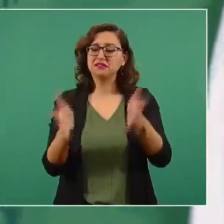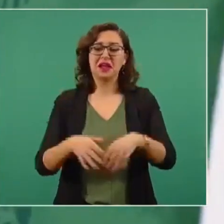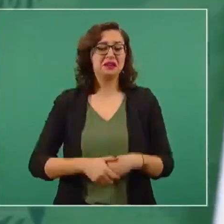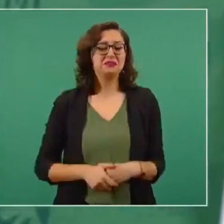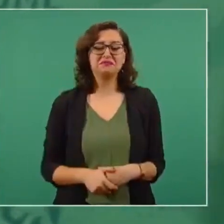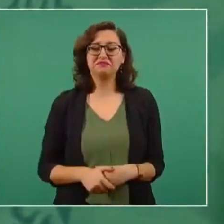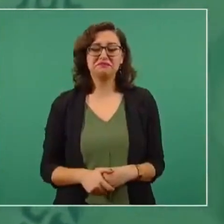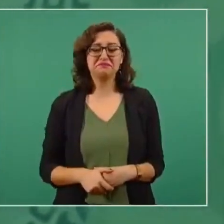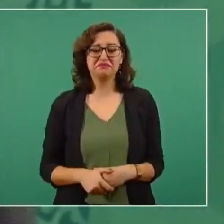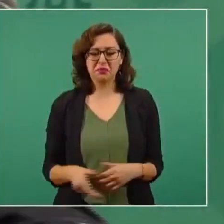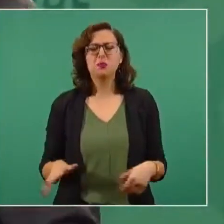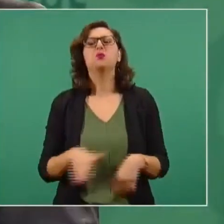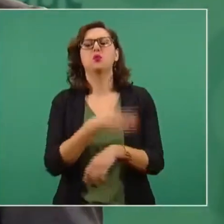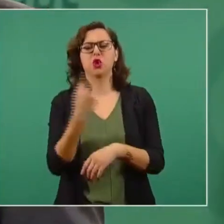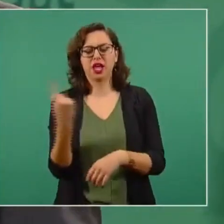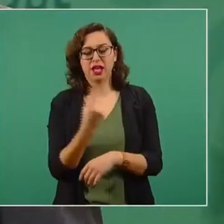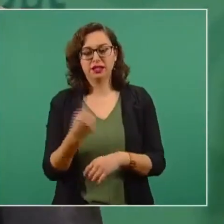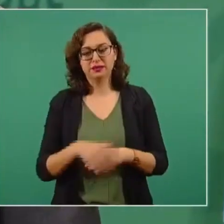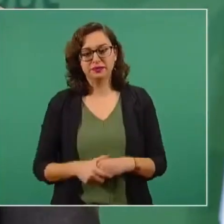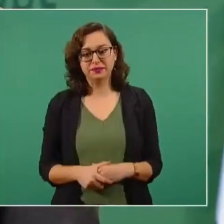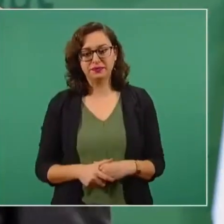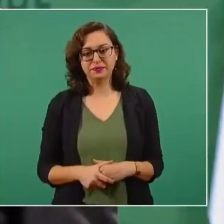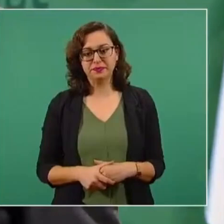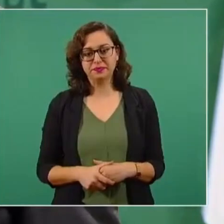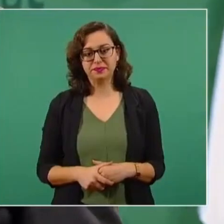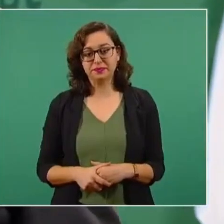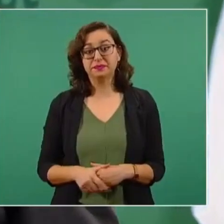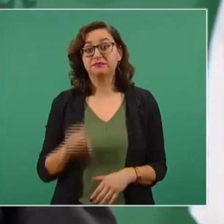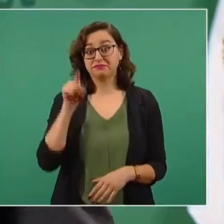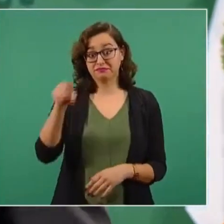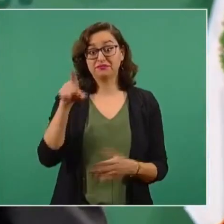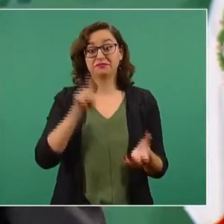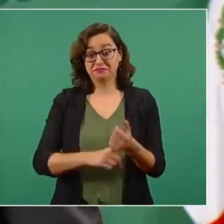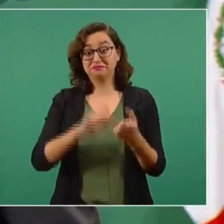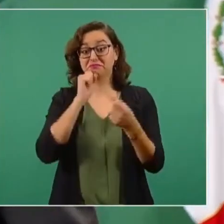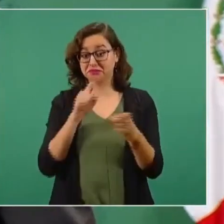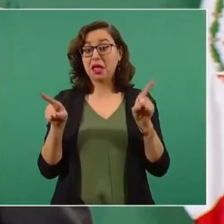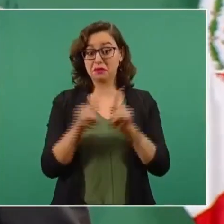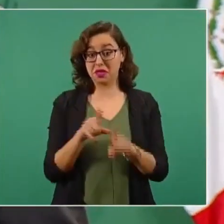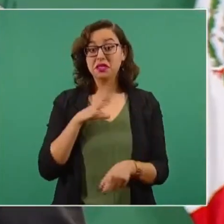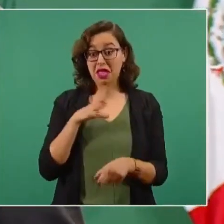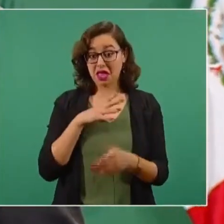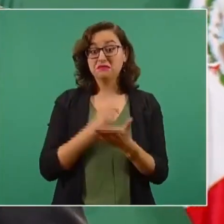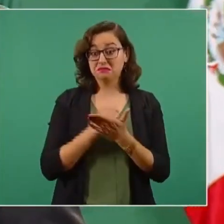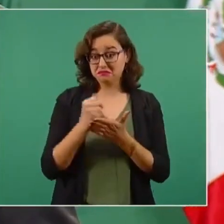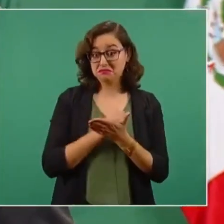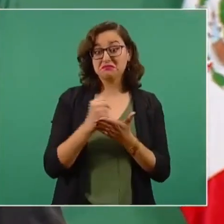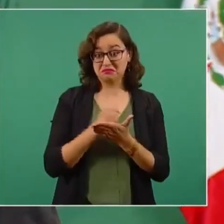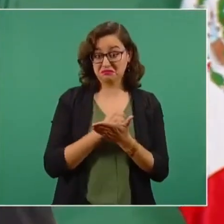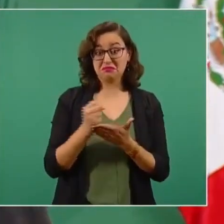tiene un crédito, ese sí más que el del Universal,